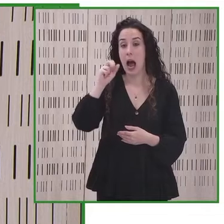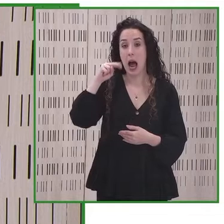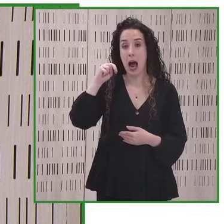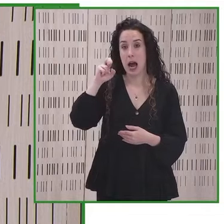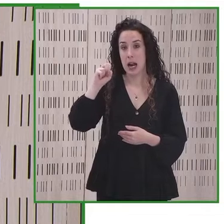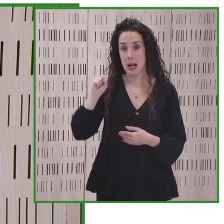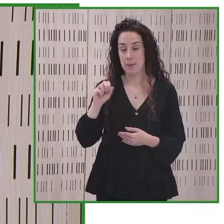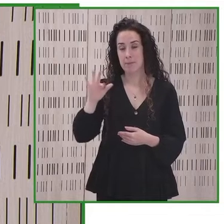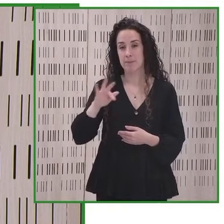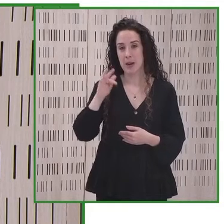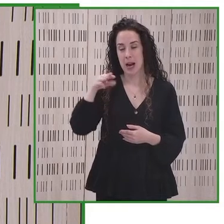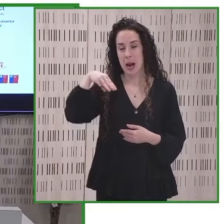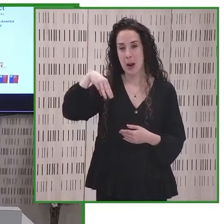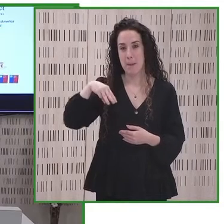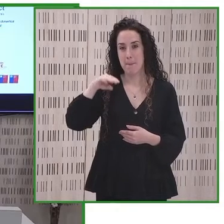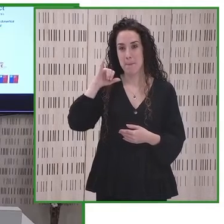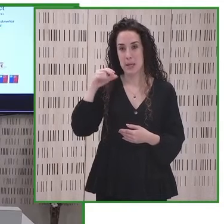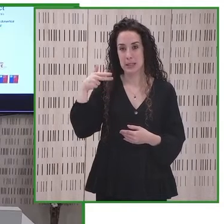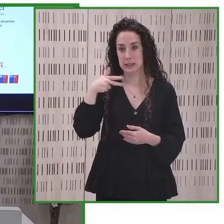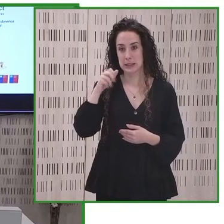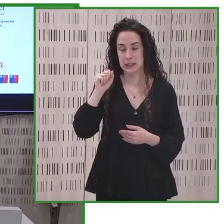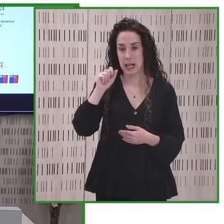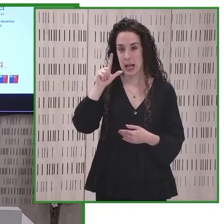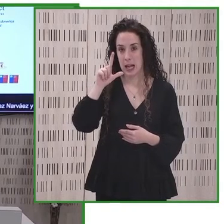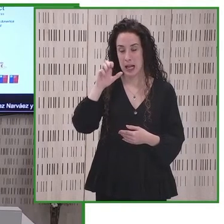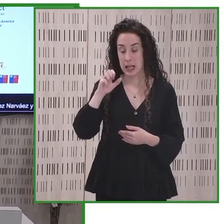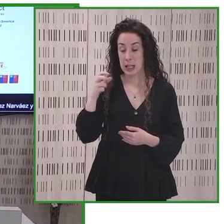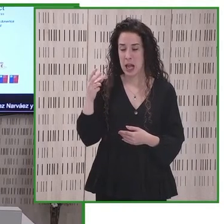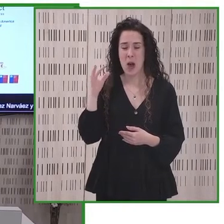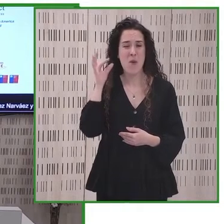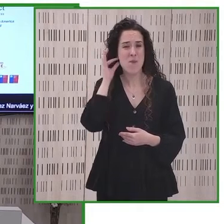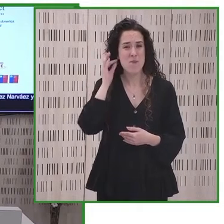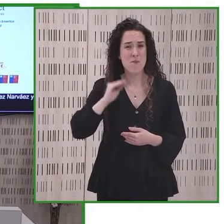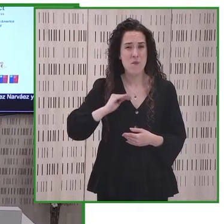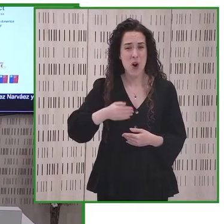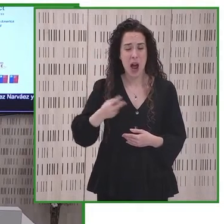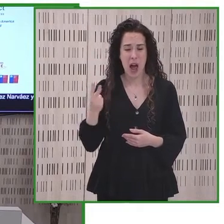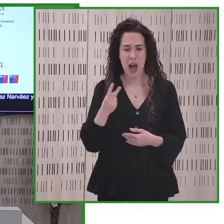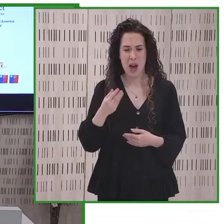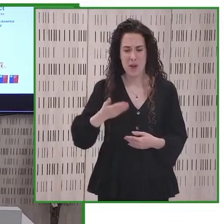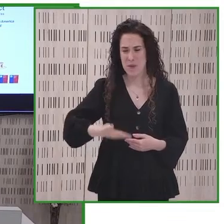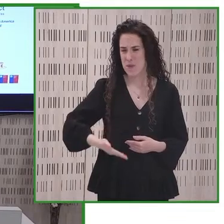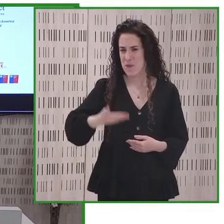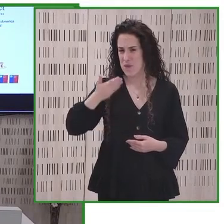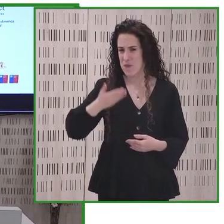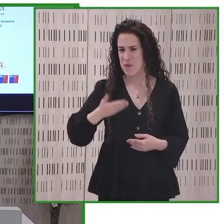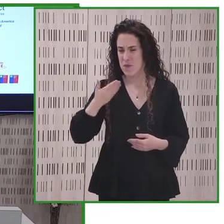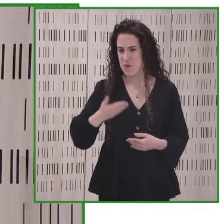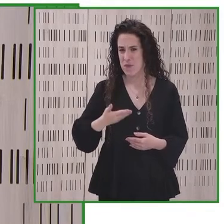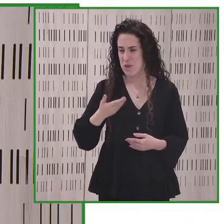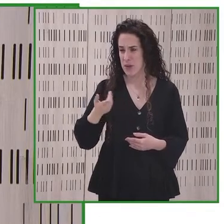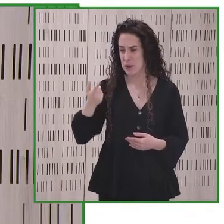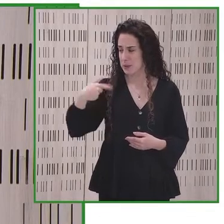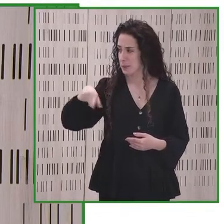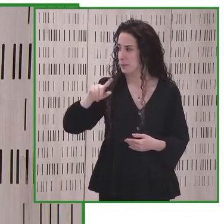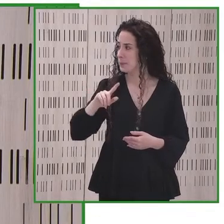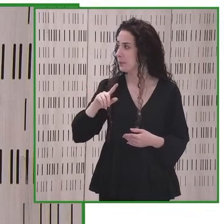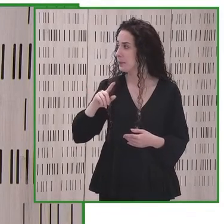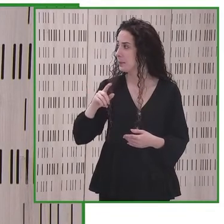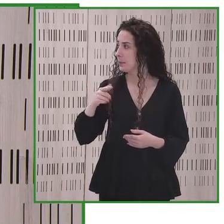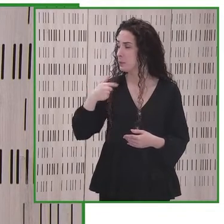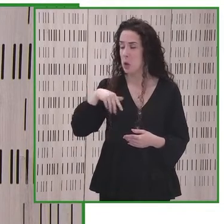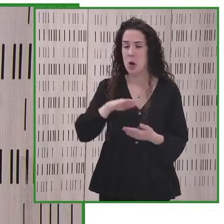Fenbeck muy bien efectivamente que son dos mujeres de referencia sin duda que Carola como lo hemos comentado y